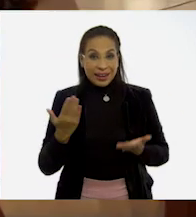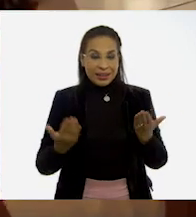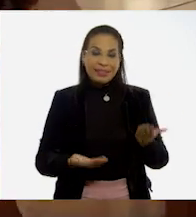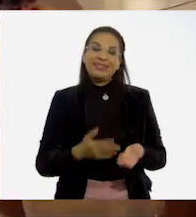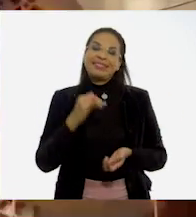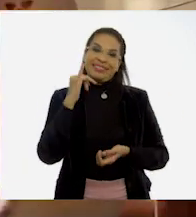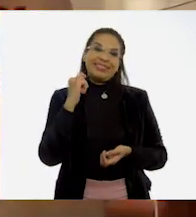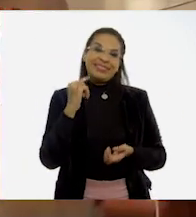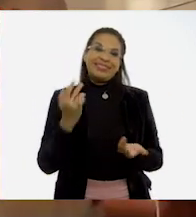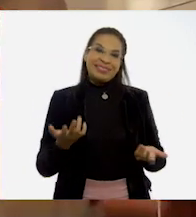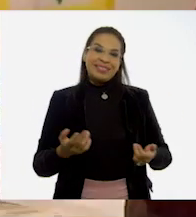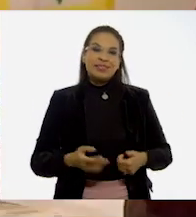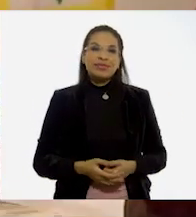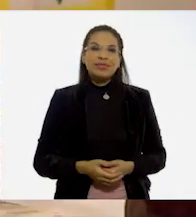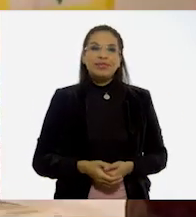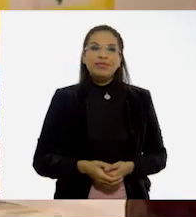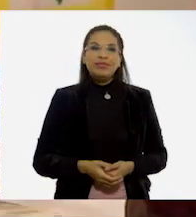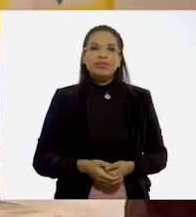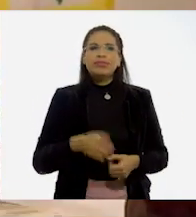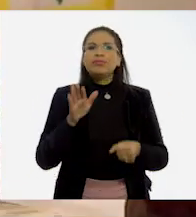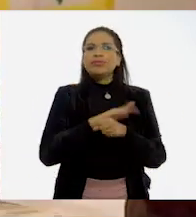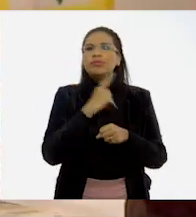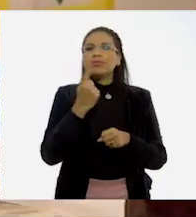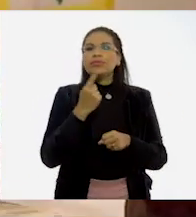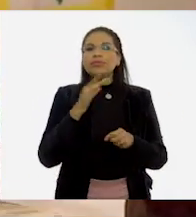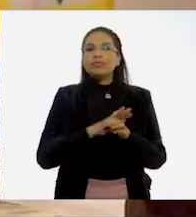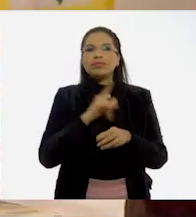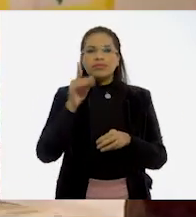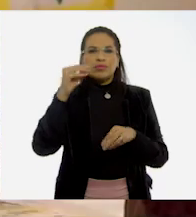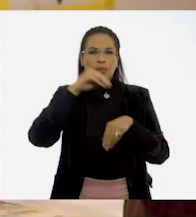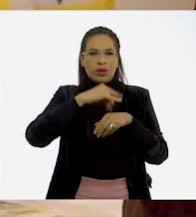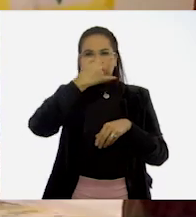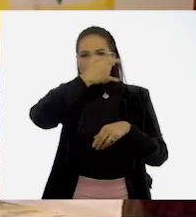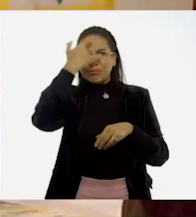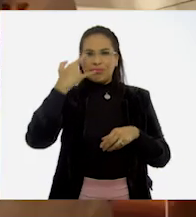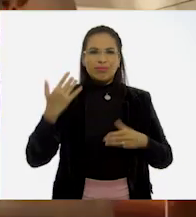Ajá. ¿Y por qué es ella se pone en máscara?